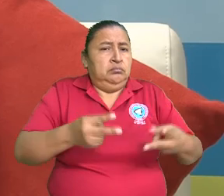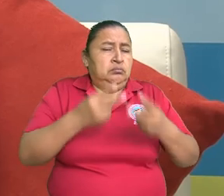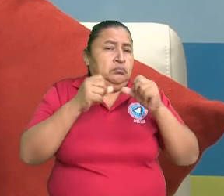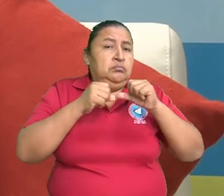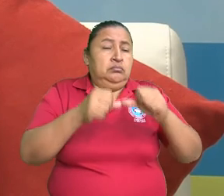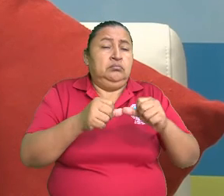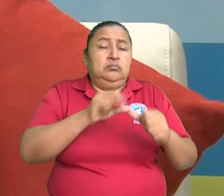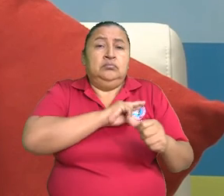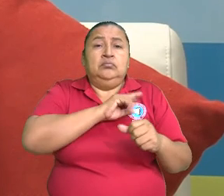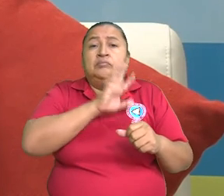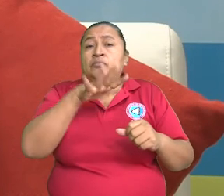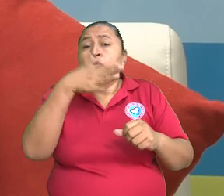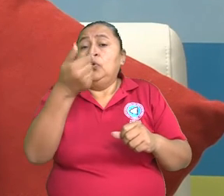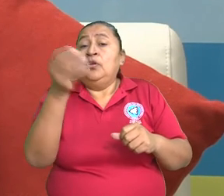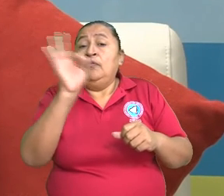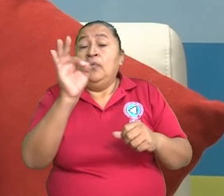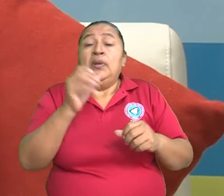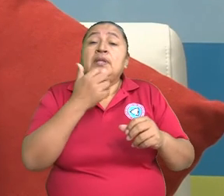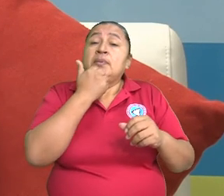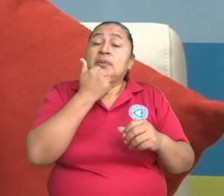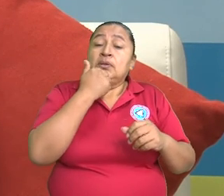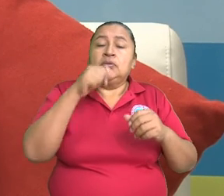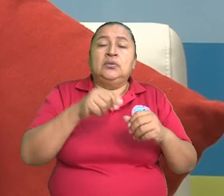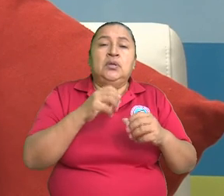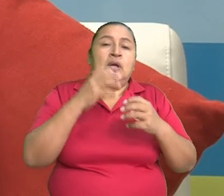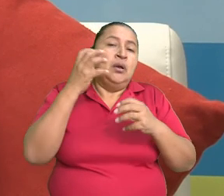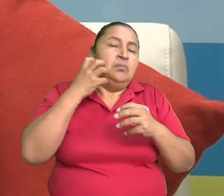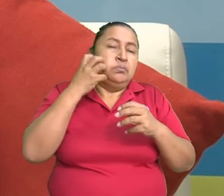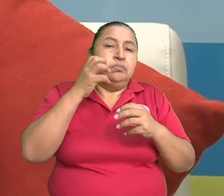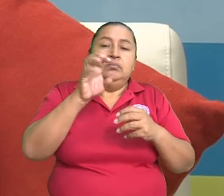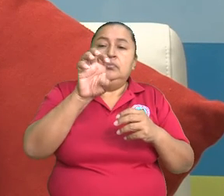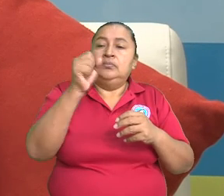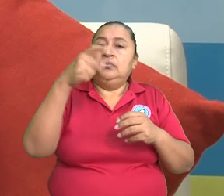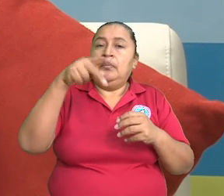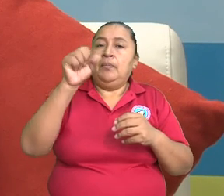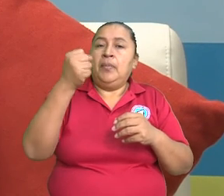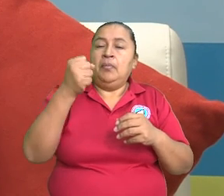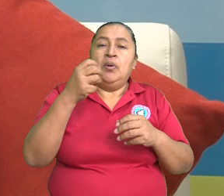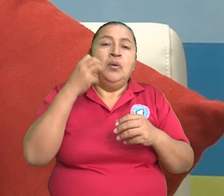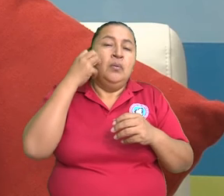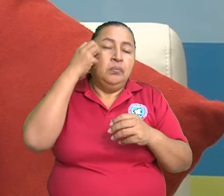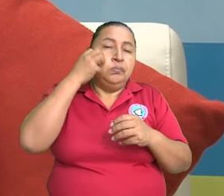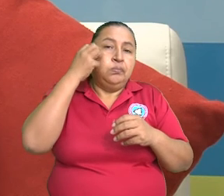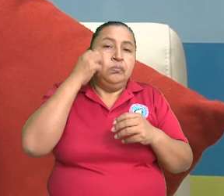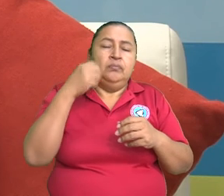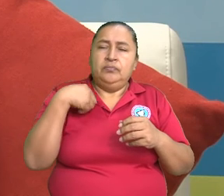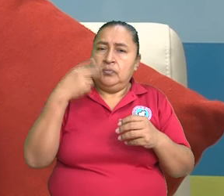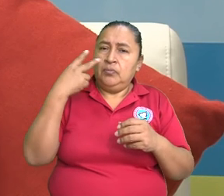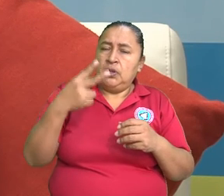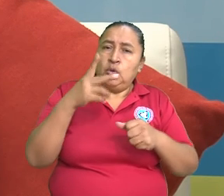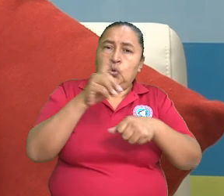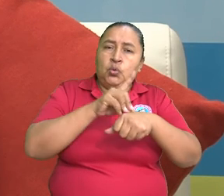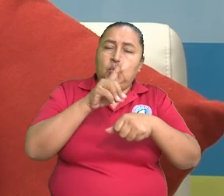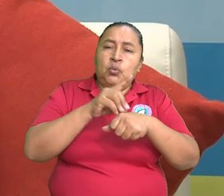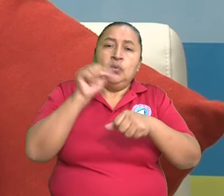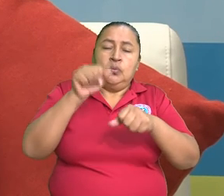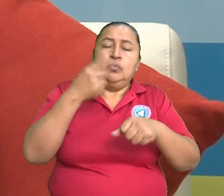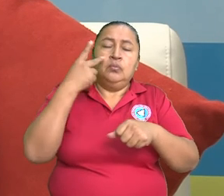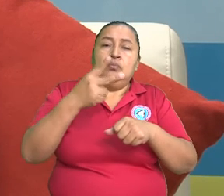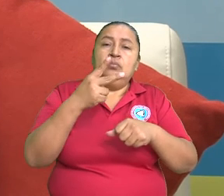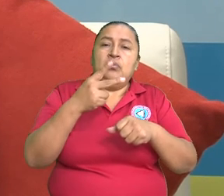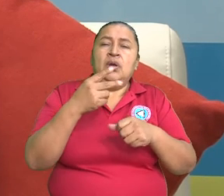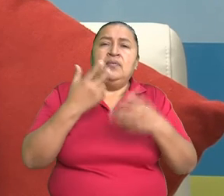que pueden desarrollar otro tipo de complicación que se llaman espasmos hemifaciales. Es como un aire. No sé si han visto esos pacientes que, repente, están